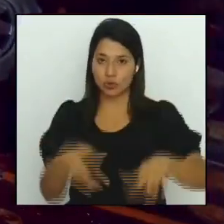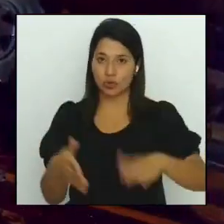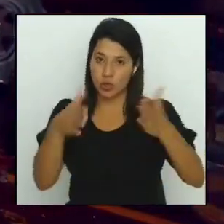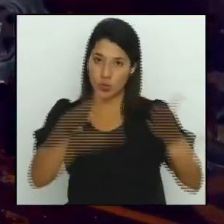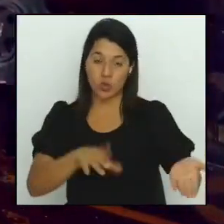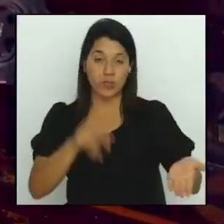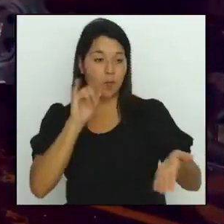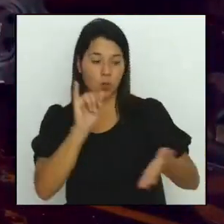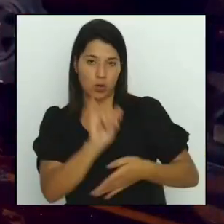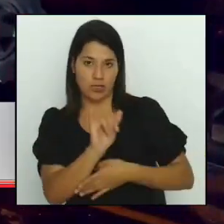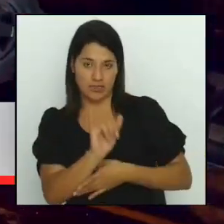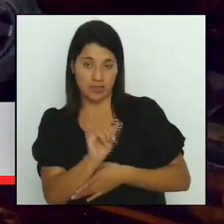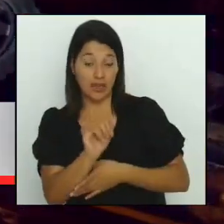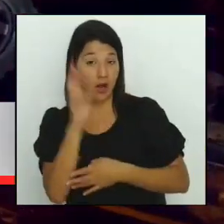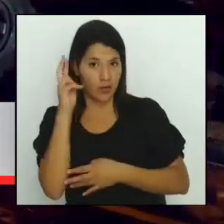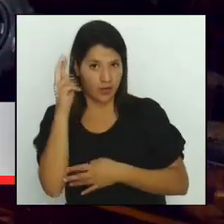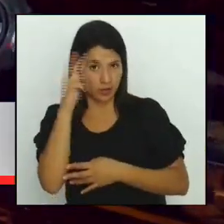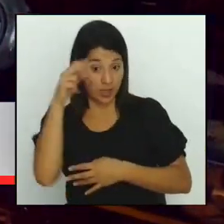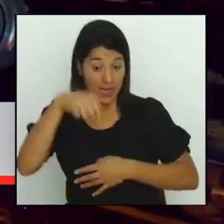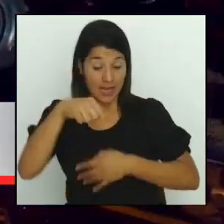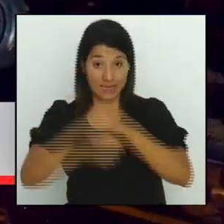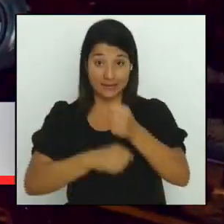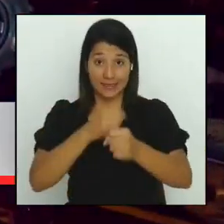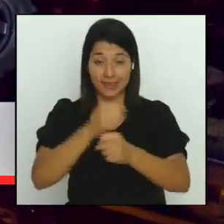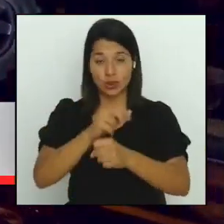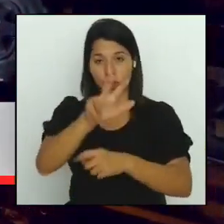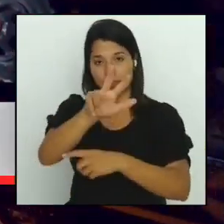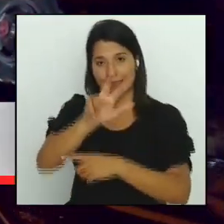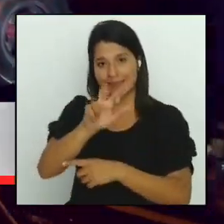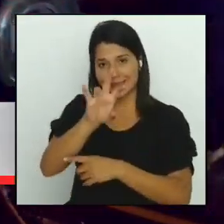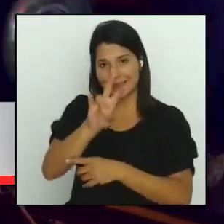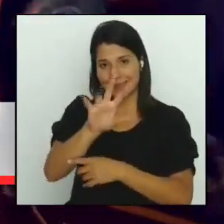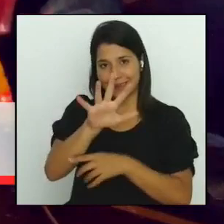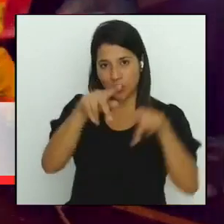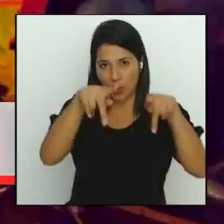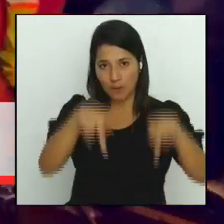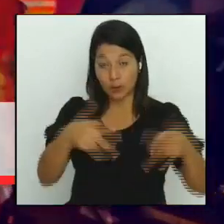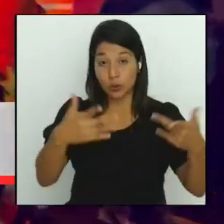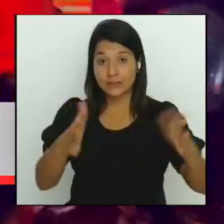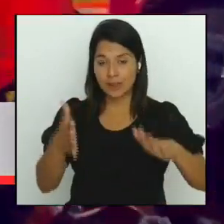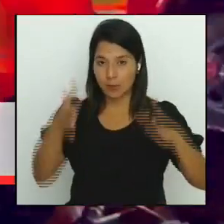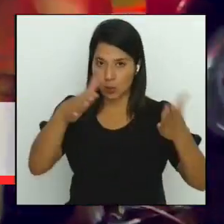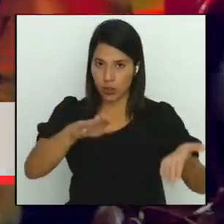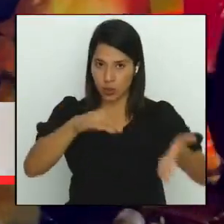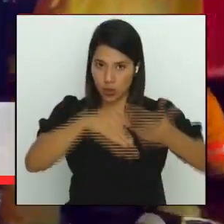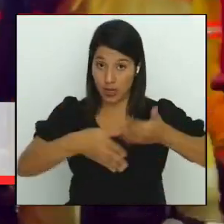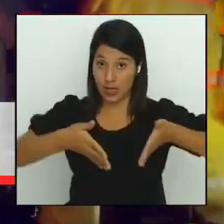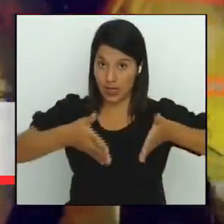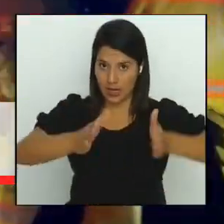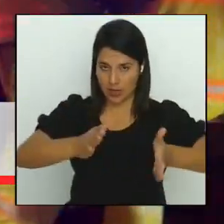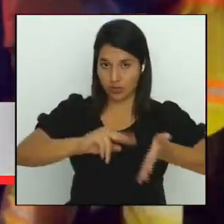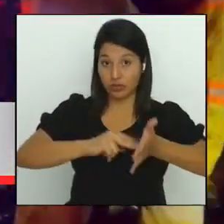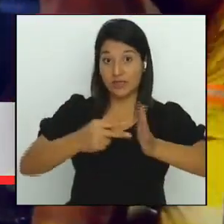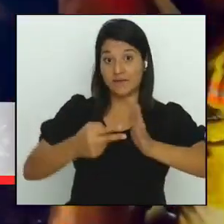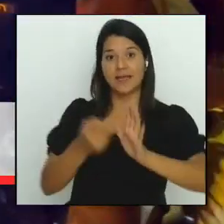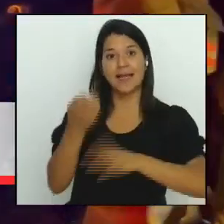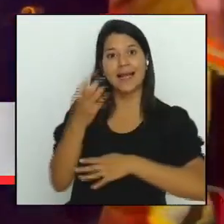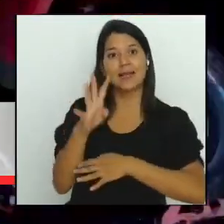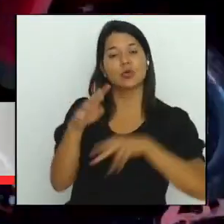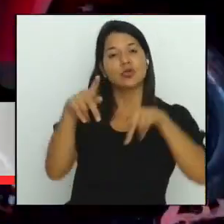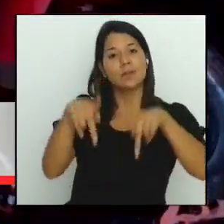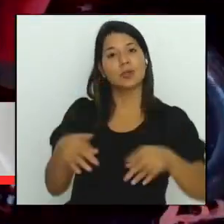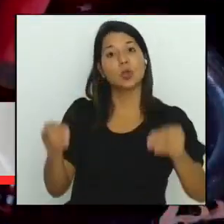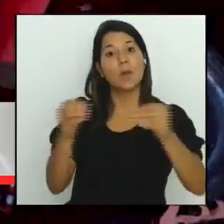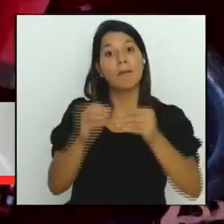En lo que va del año, 375 personas han muerto en carretera, 14 más que en el 2022. De esta cifra,